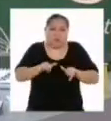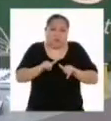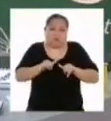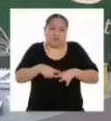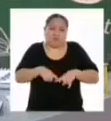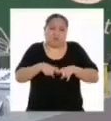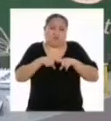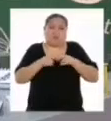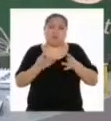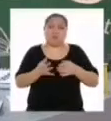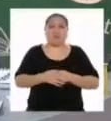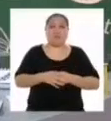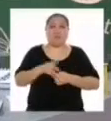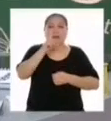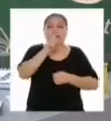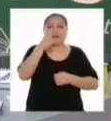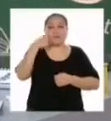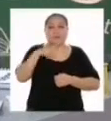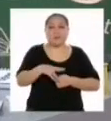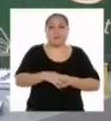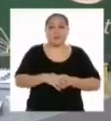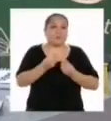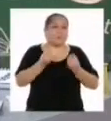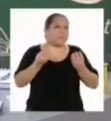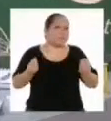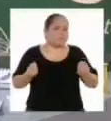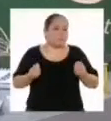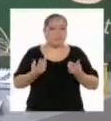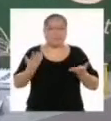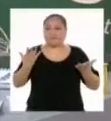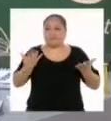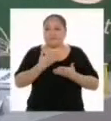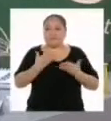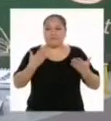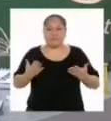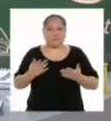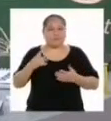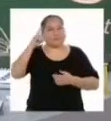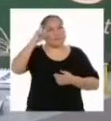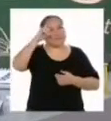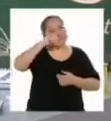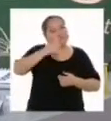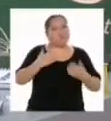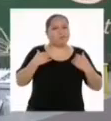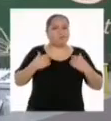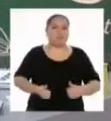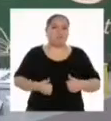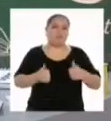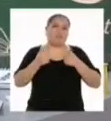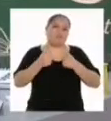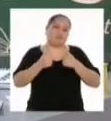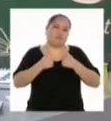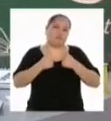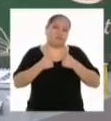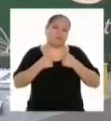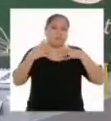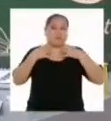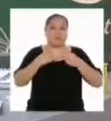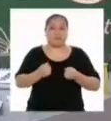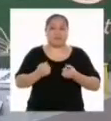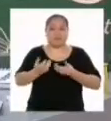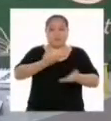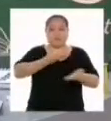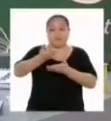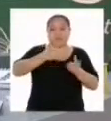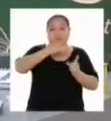El lunes vimos que en verdad son muchos los factores que influyen para tener una vida saludable, como cuidar nuestra relación con el medio ambiente